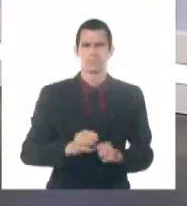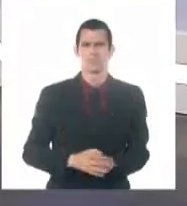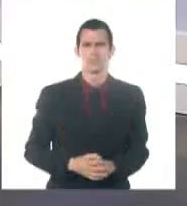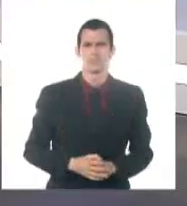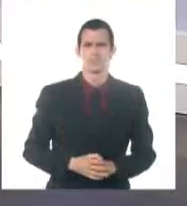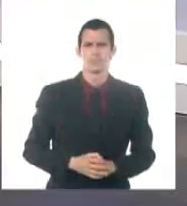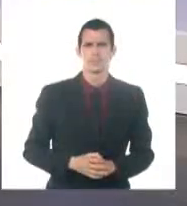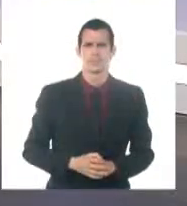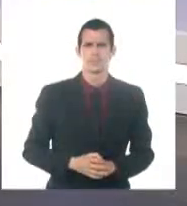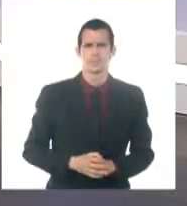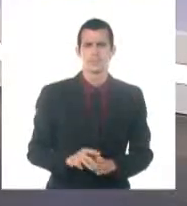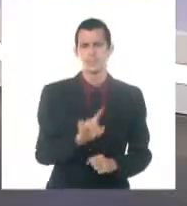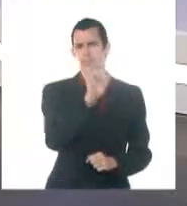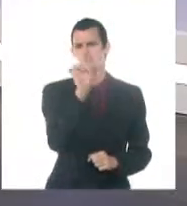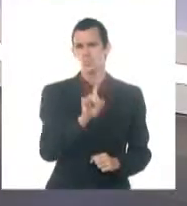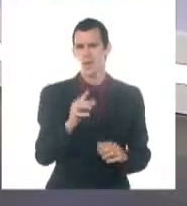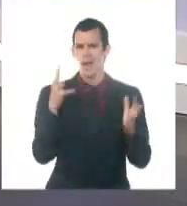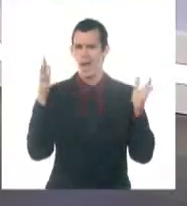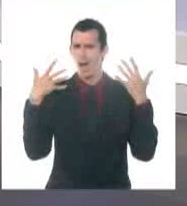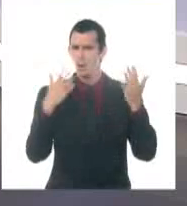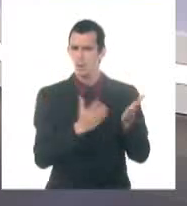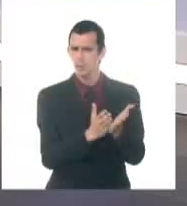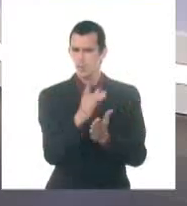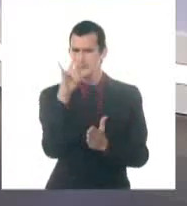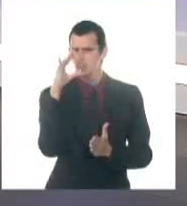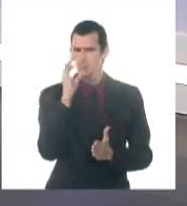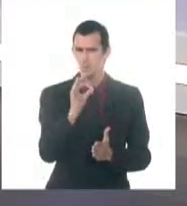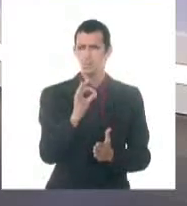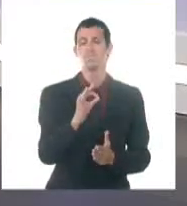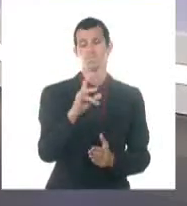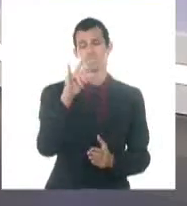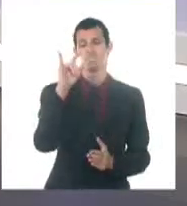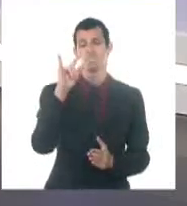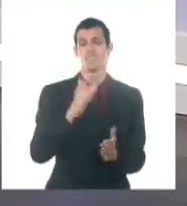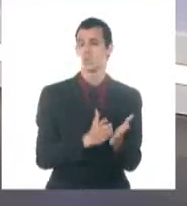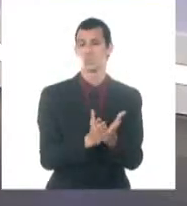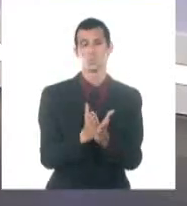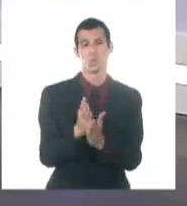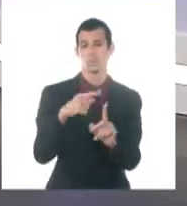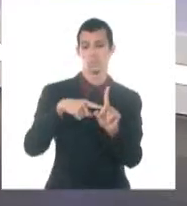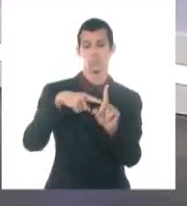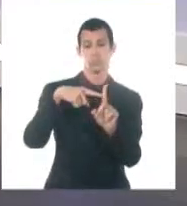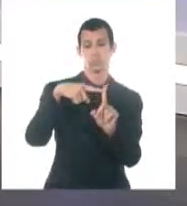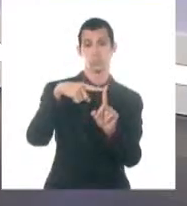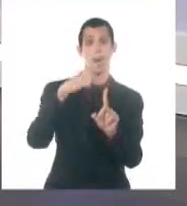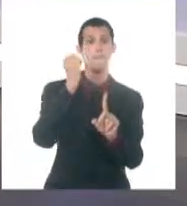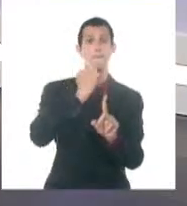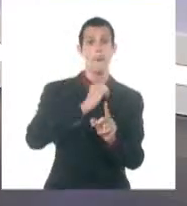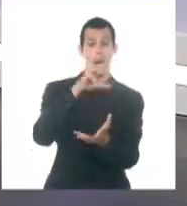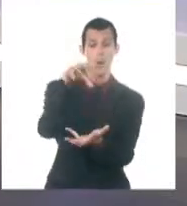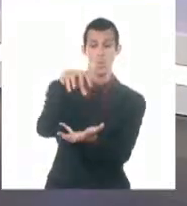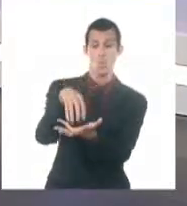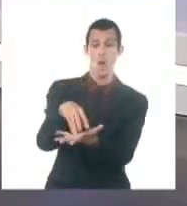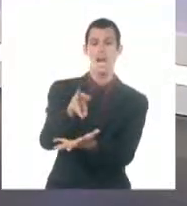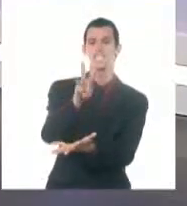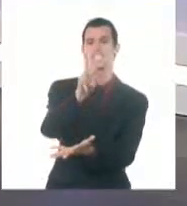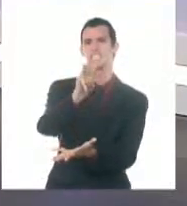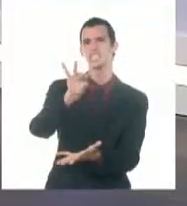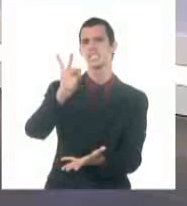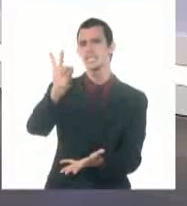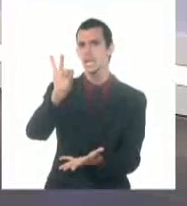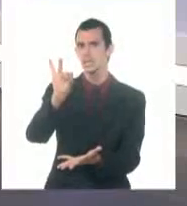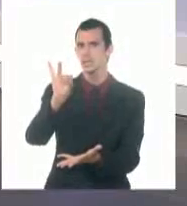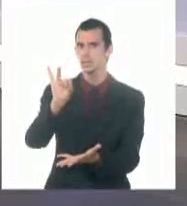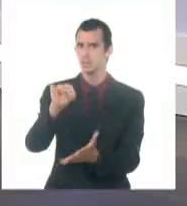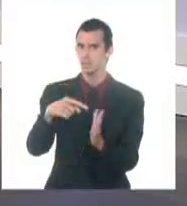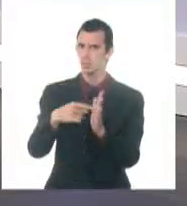tenido otra jornada calurosa hoy, la máxima más elevada, 37.5 grados, pero en un punto donde es habitual que suban tanto las temperaturas en